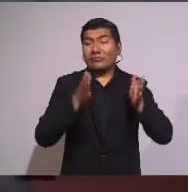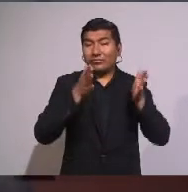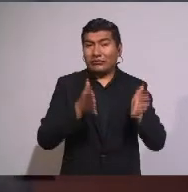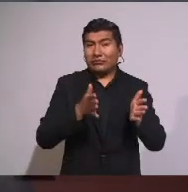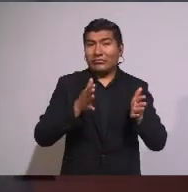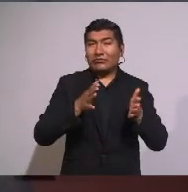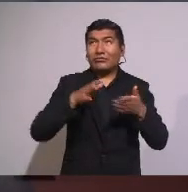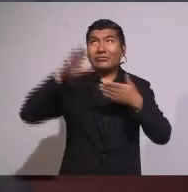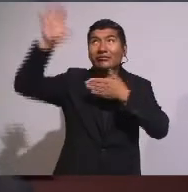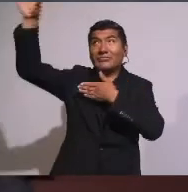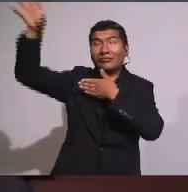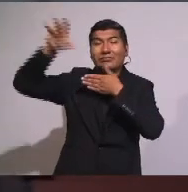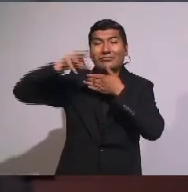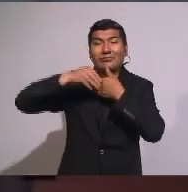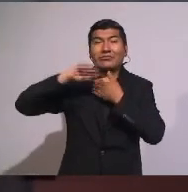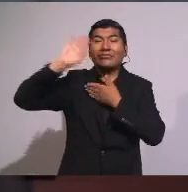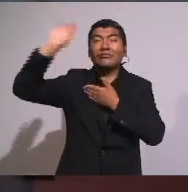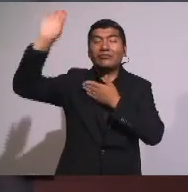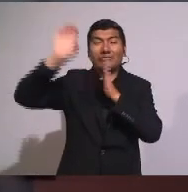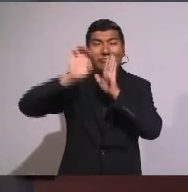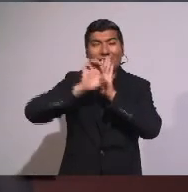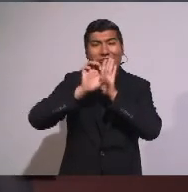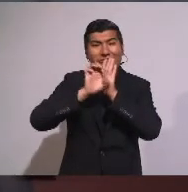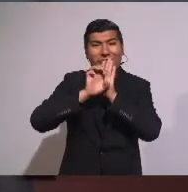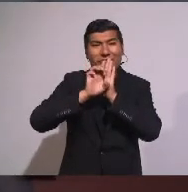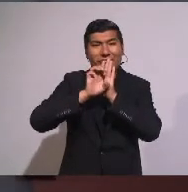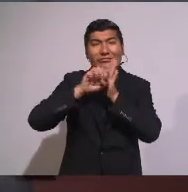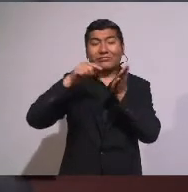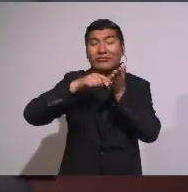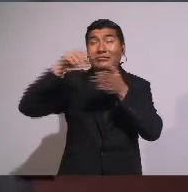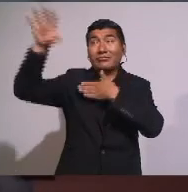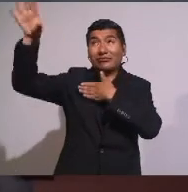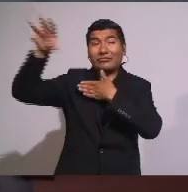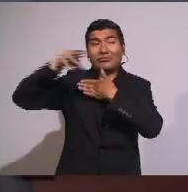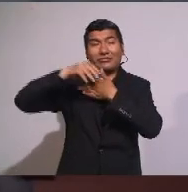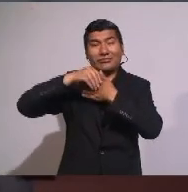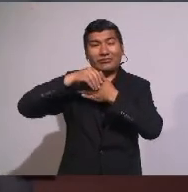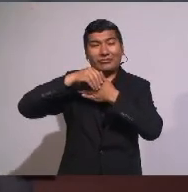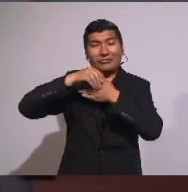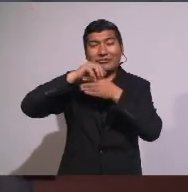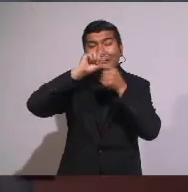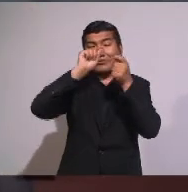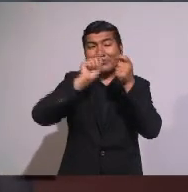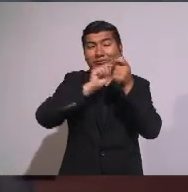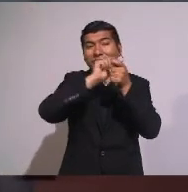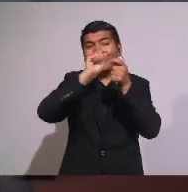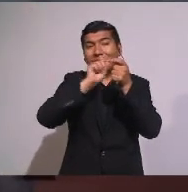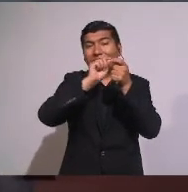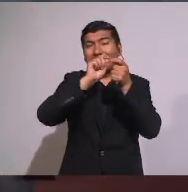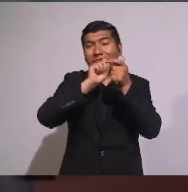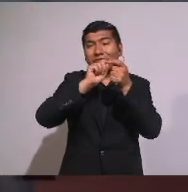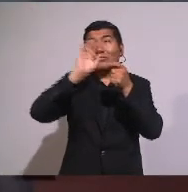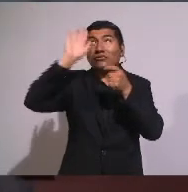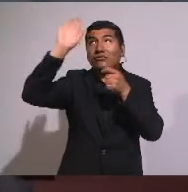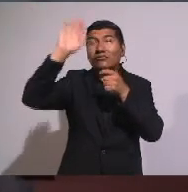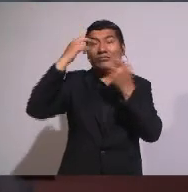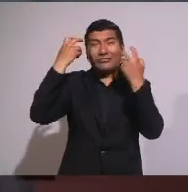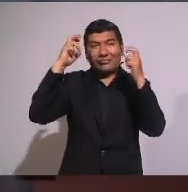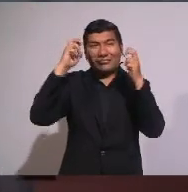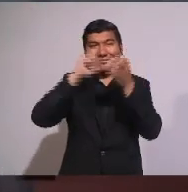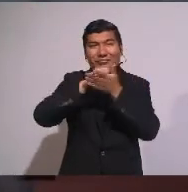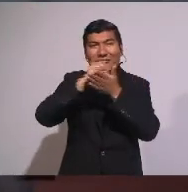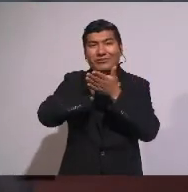imitarlo a Él Y esta imitación es precisamente en su santidad